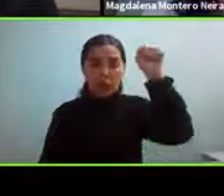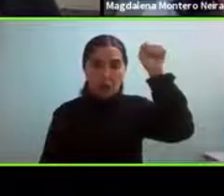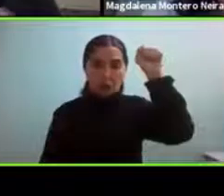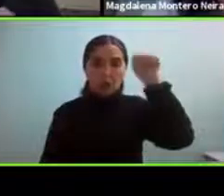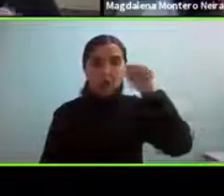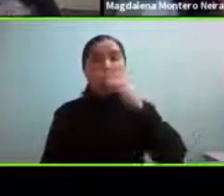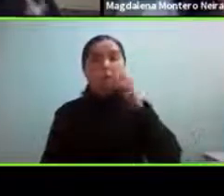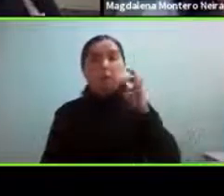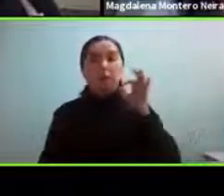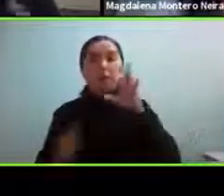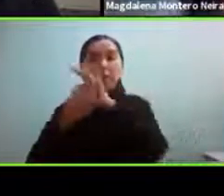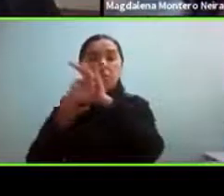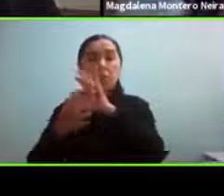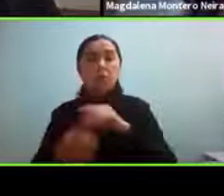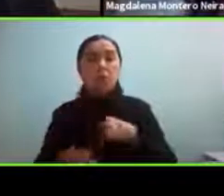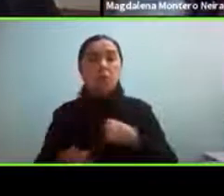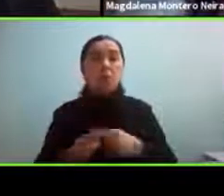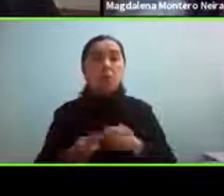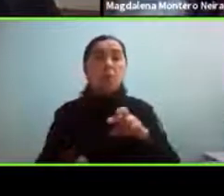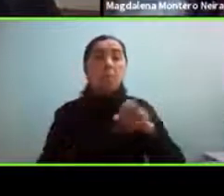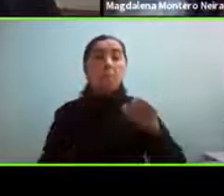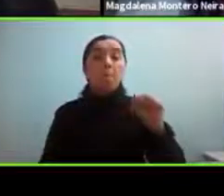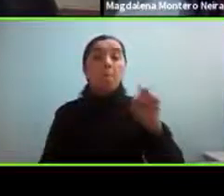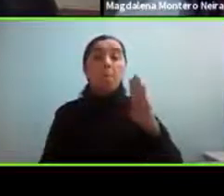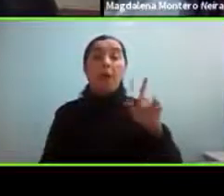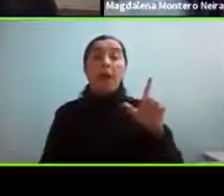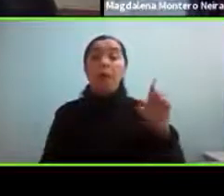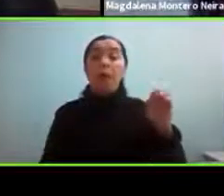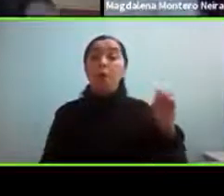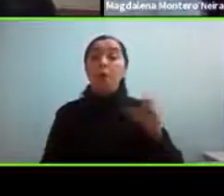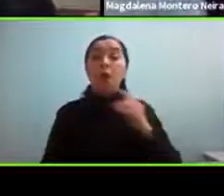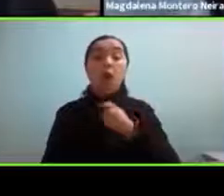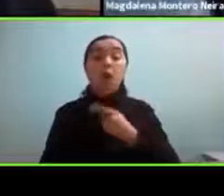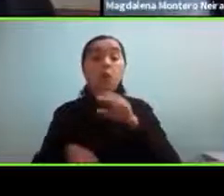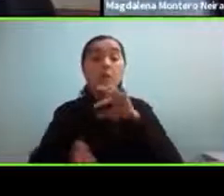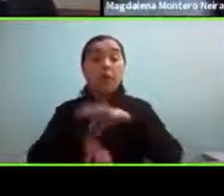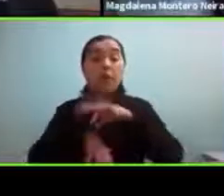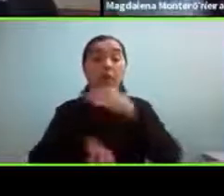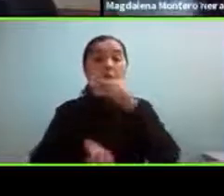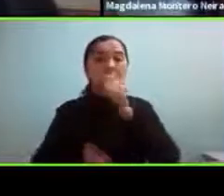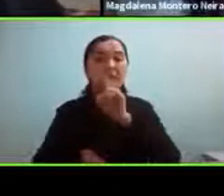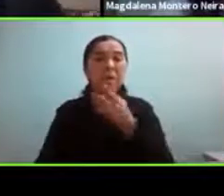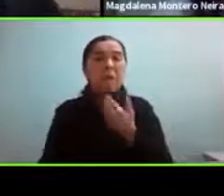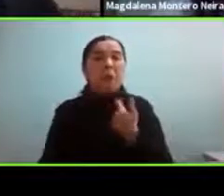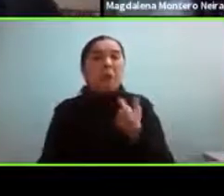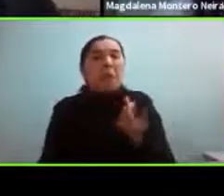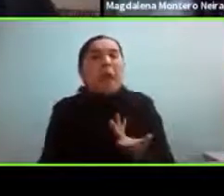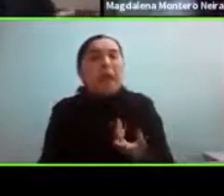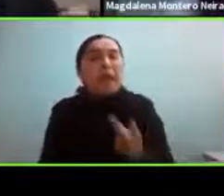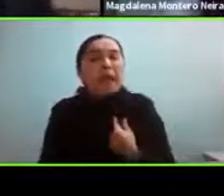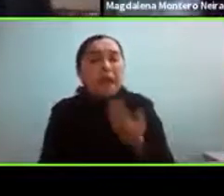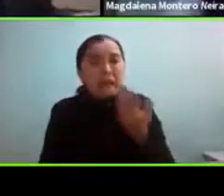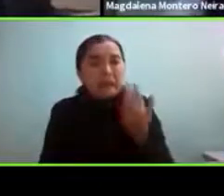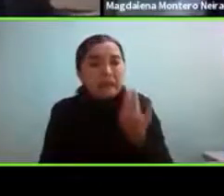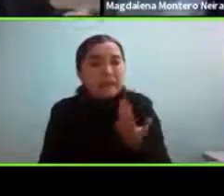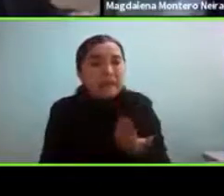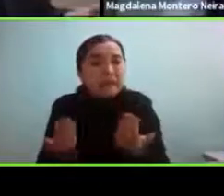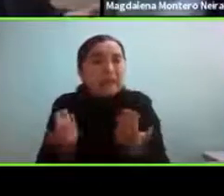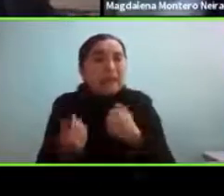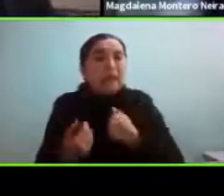porque según su experiencia hay algunos médicos que dicen que bueno y para qué te sirve saber que eres autista ahora si eres